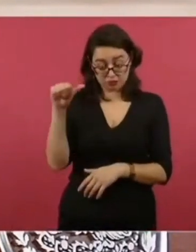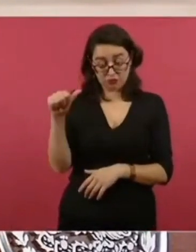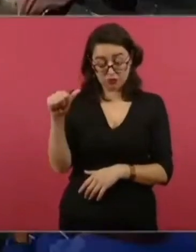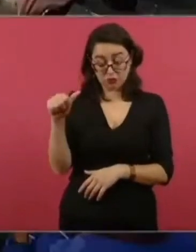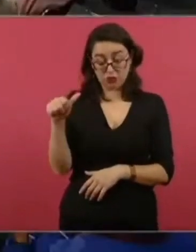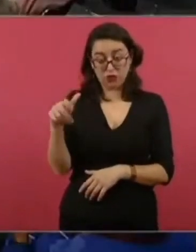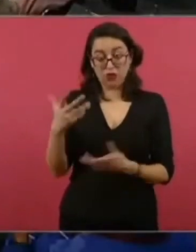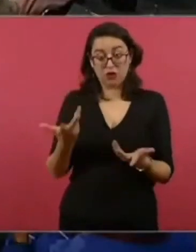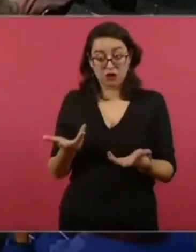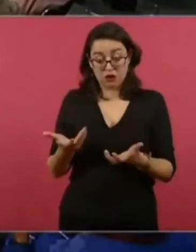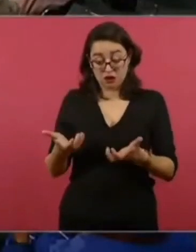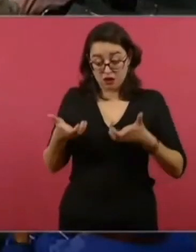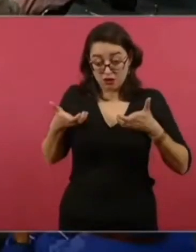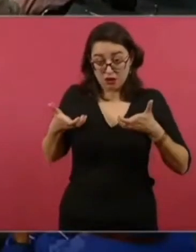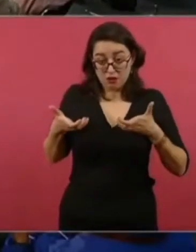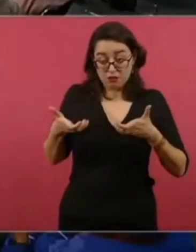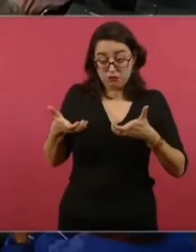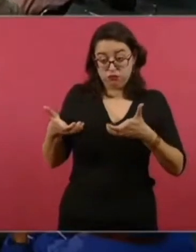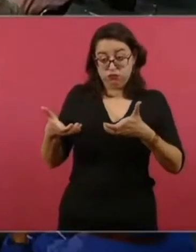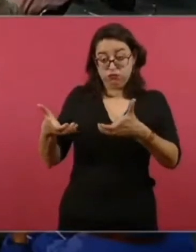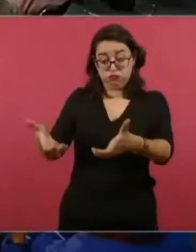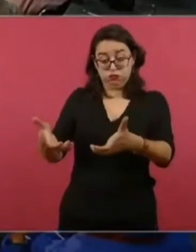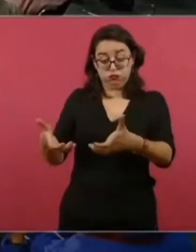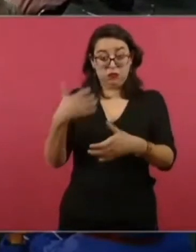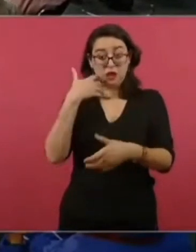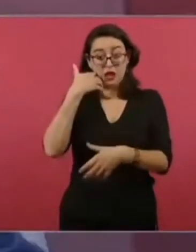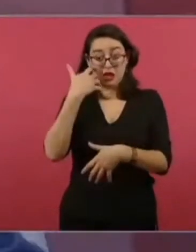nos comprendan.